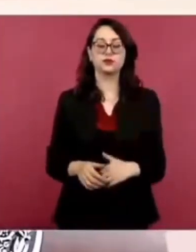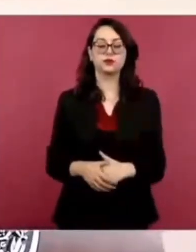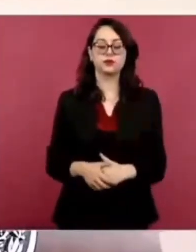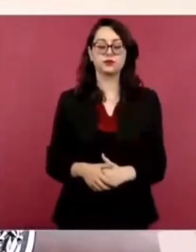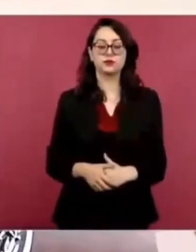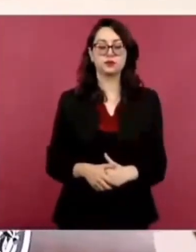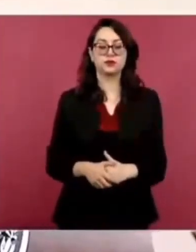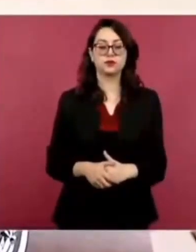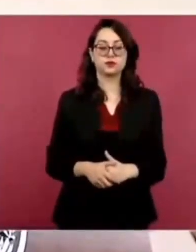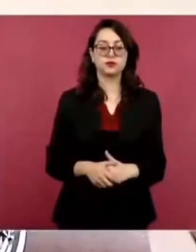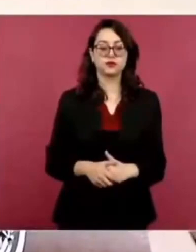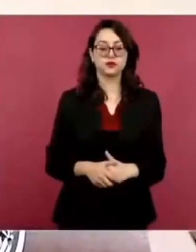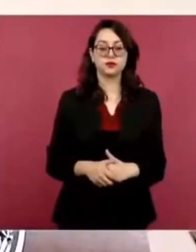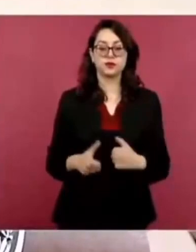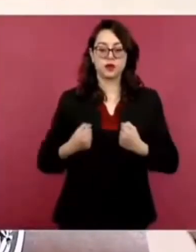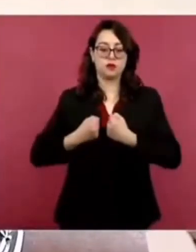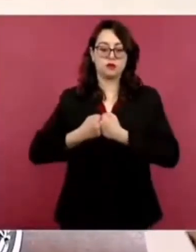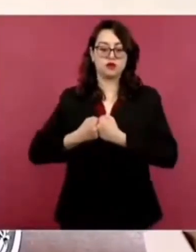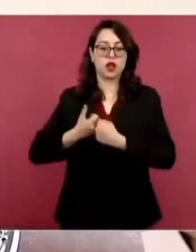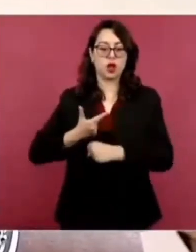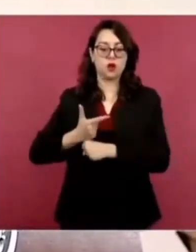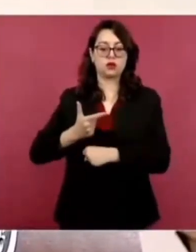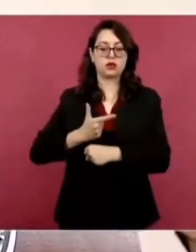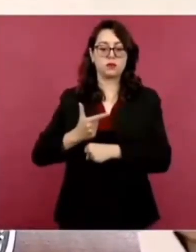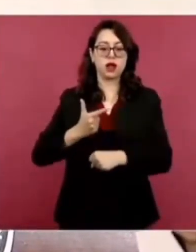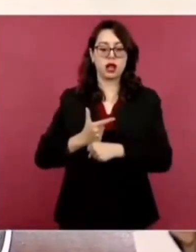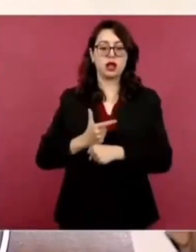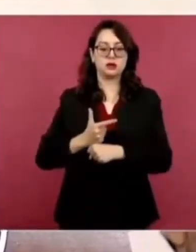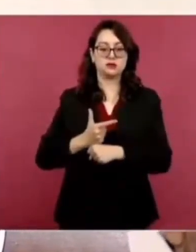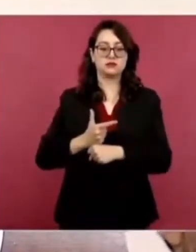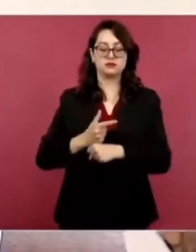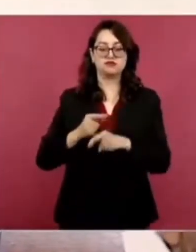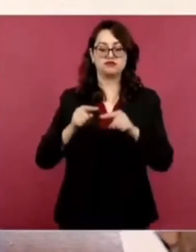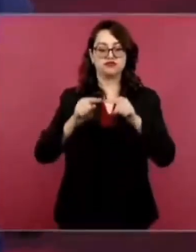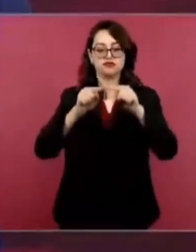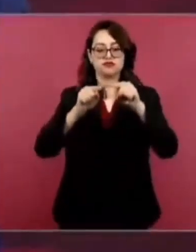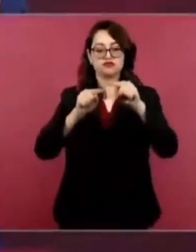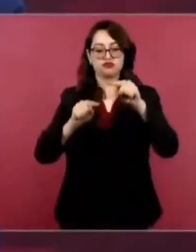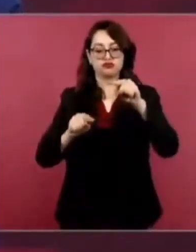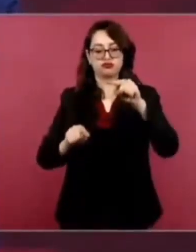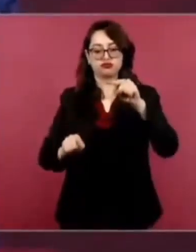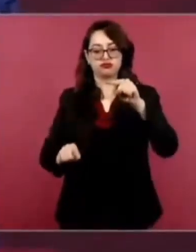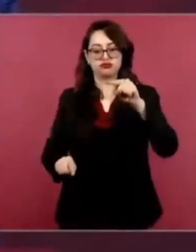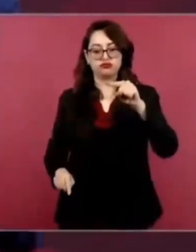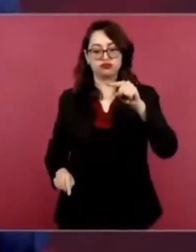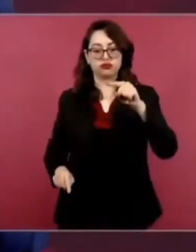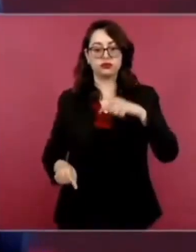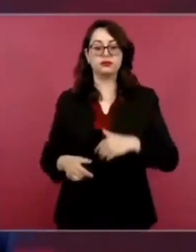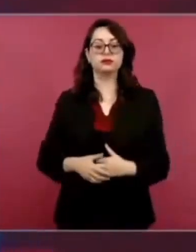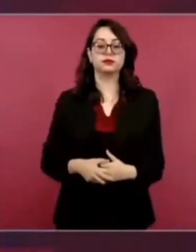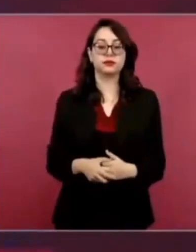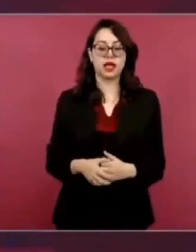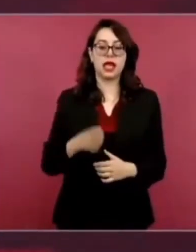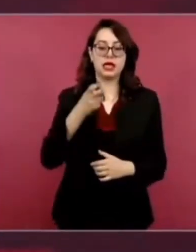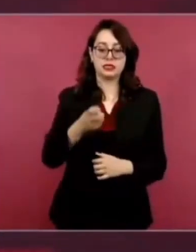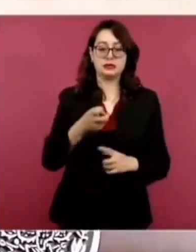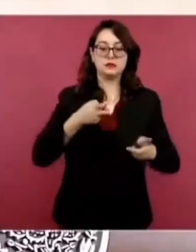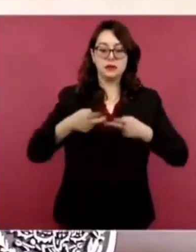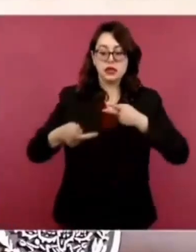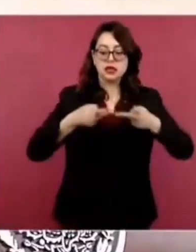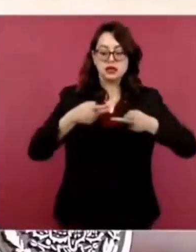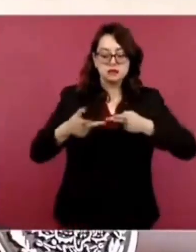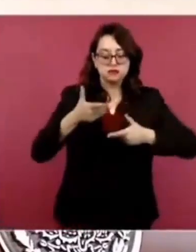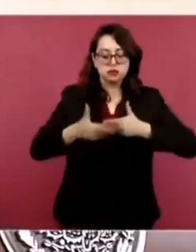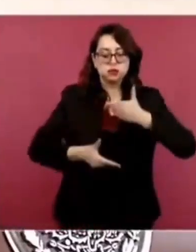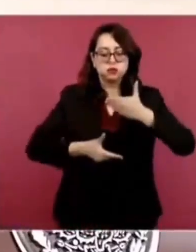Hidalgo, límites con Guatemala, a Istepec. Ese es el plan. Lo que queremos es